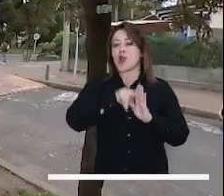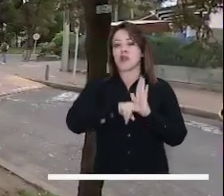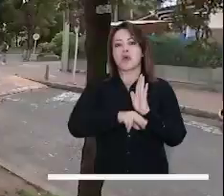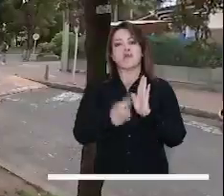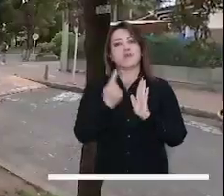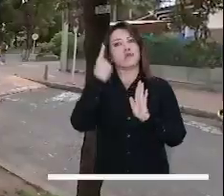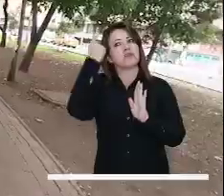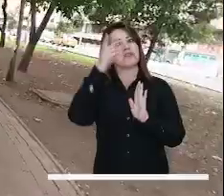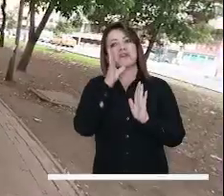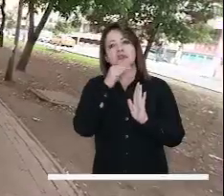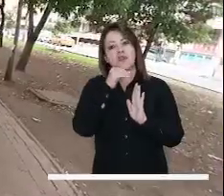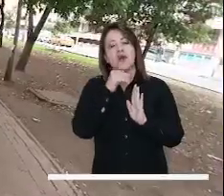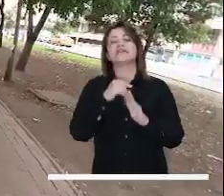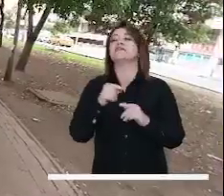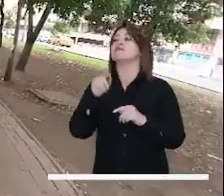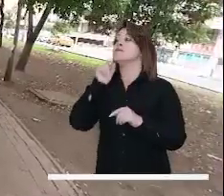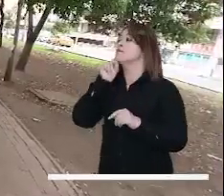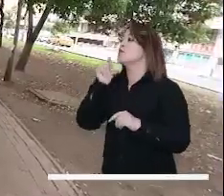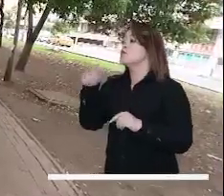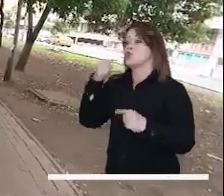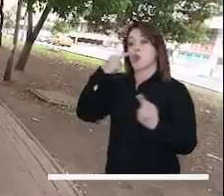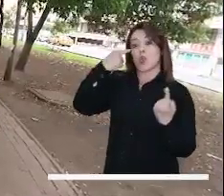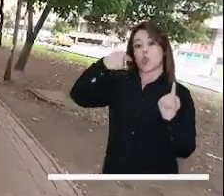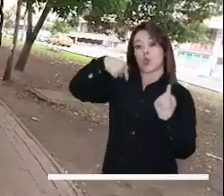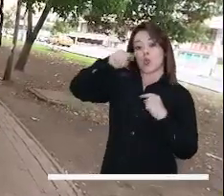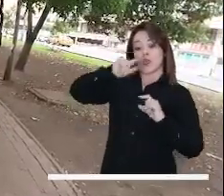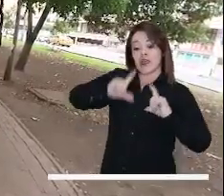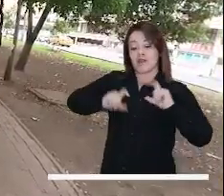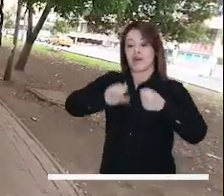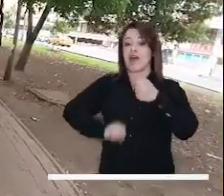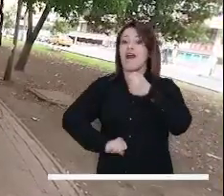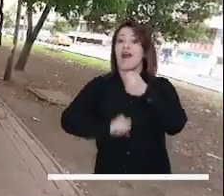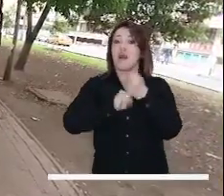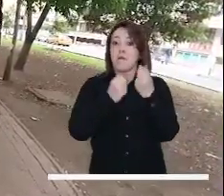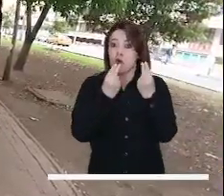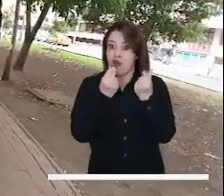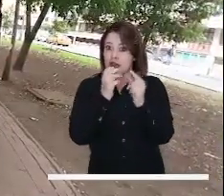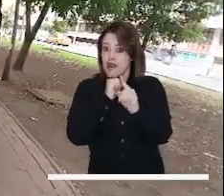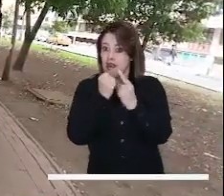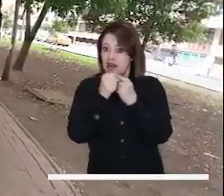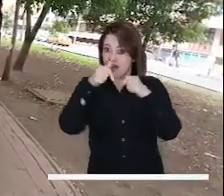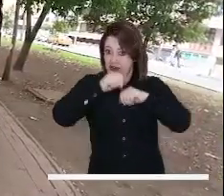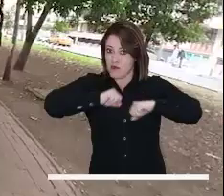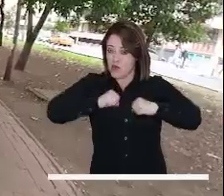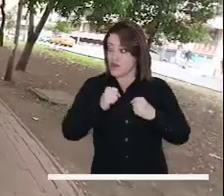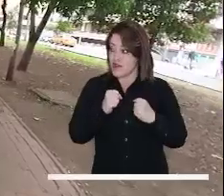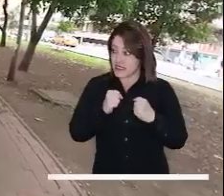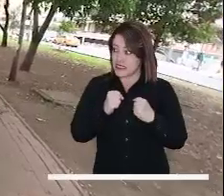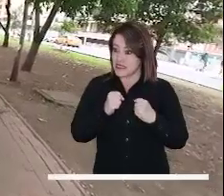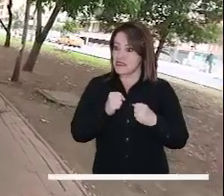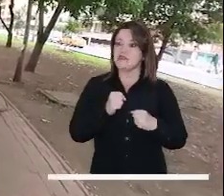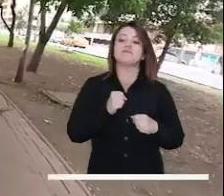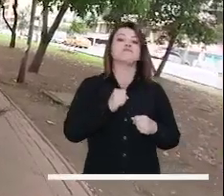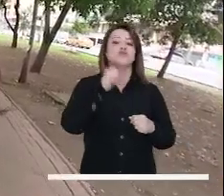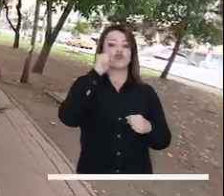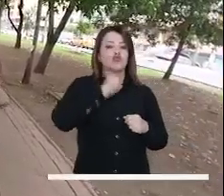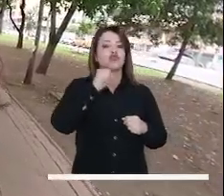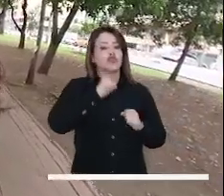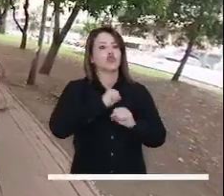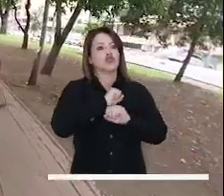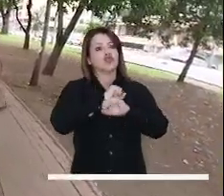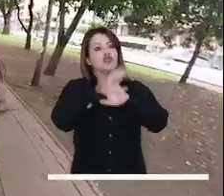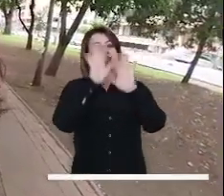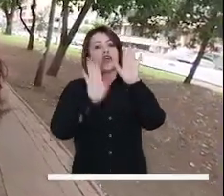políticas, ¿no? ¿Usted cree que el turismo en Bogotá aporta al desarrollo económico y social de nuestra ciudad? El turismo podría